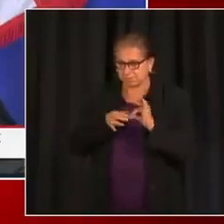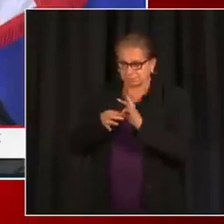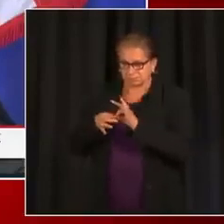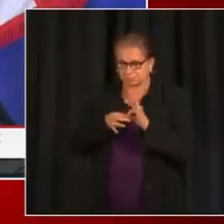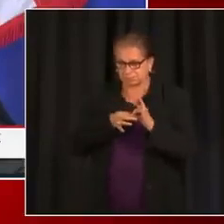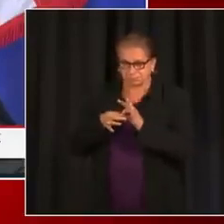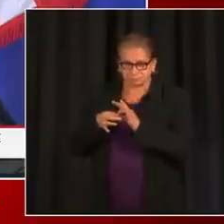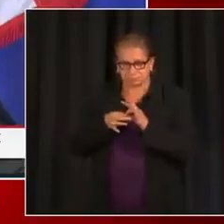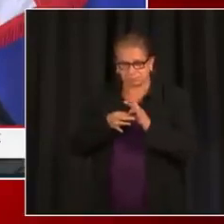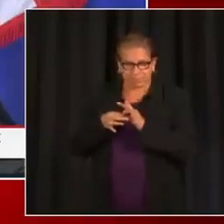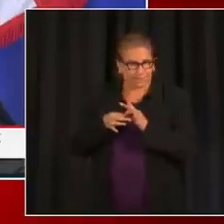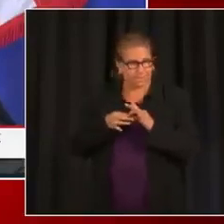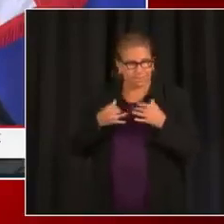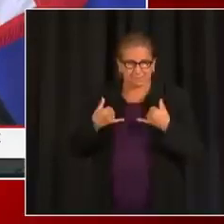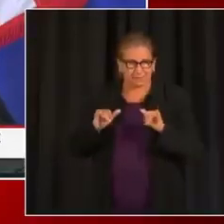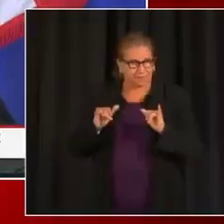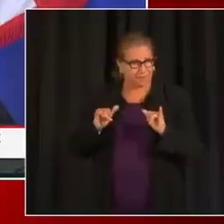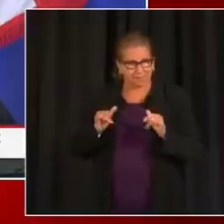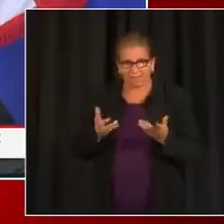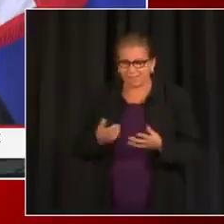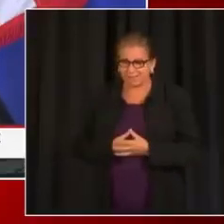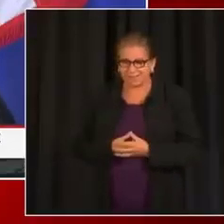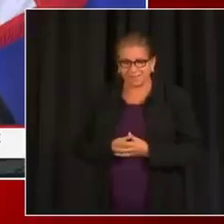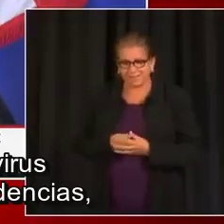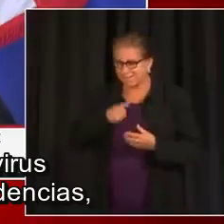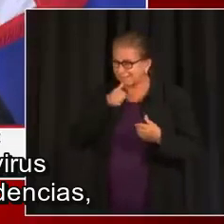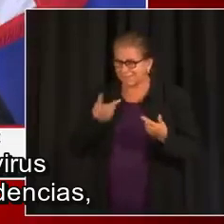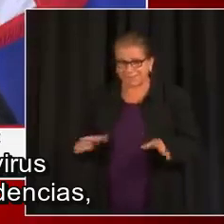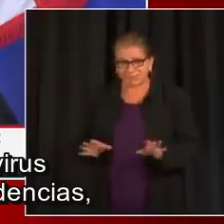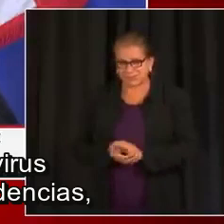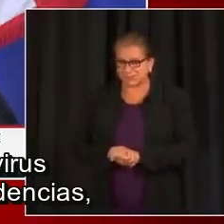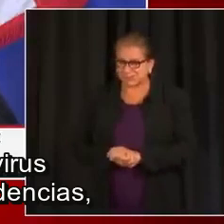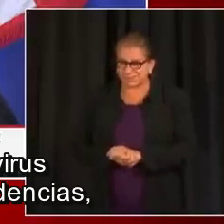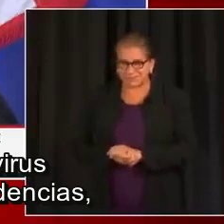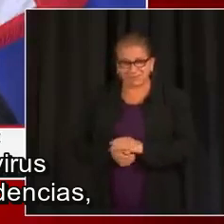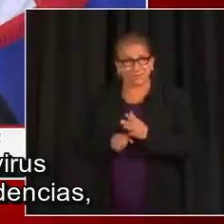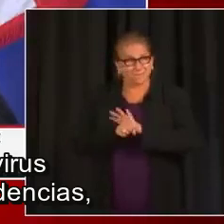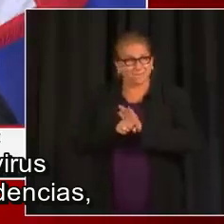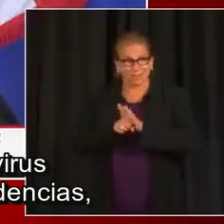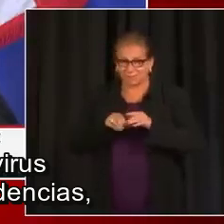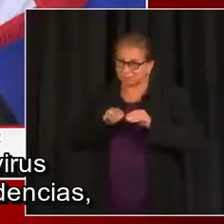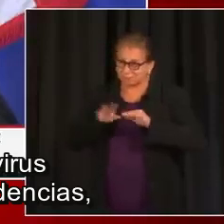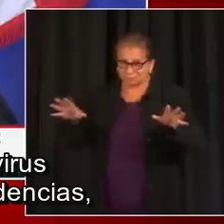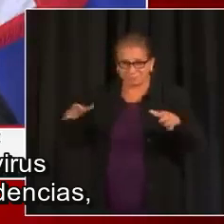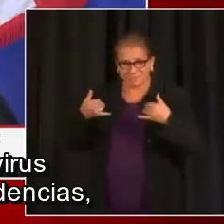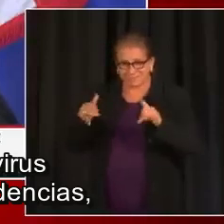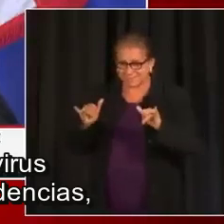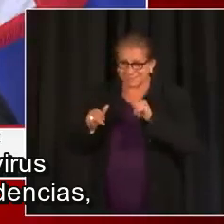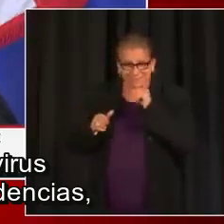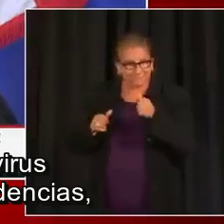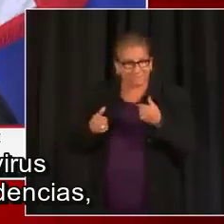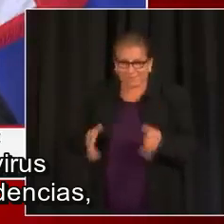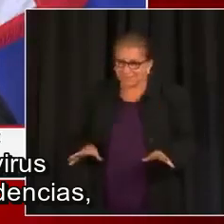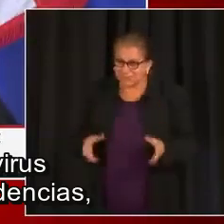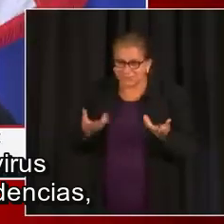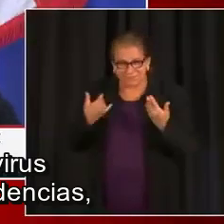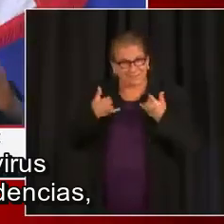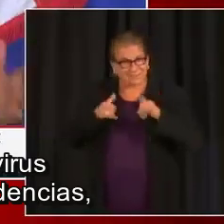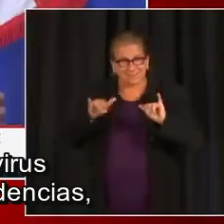esperanza. Es lo que esperamos. Lo que he aprendido con este virus es que tenemos que